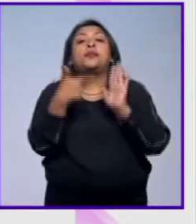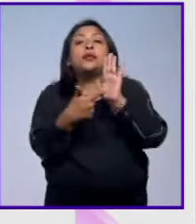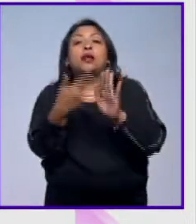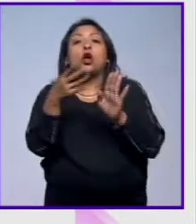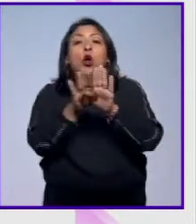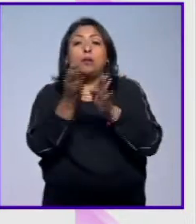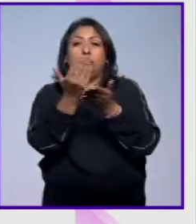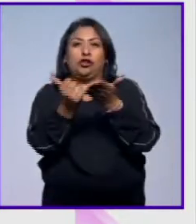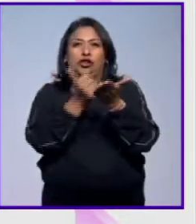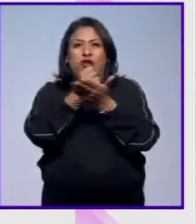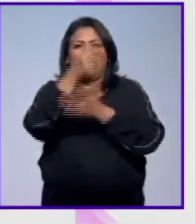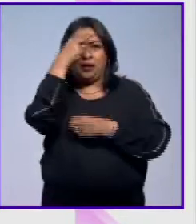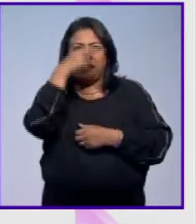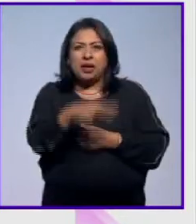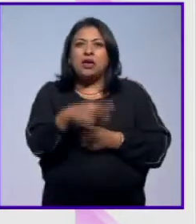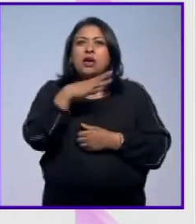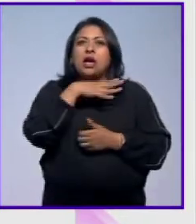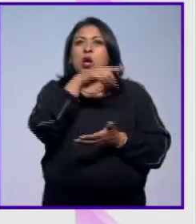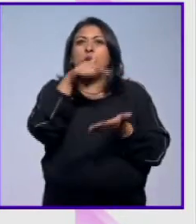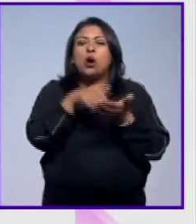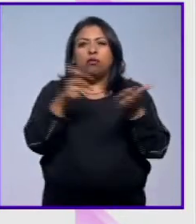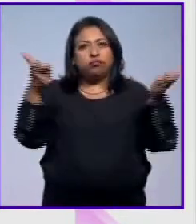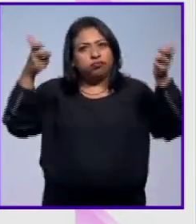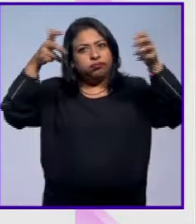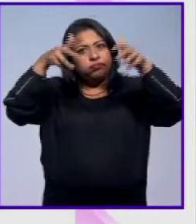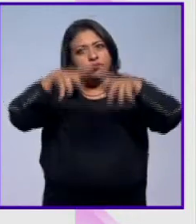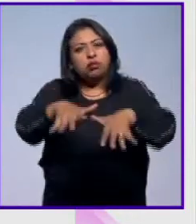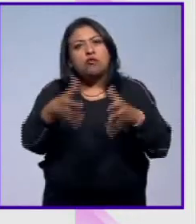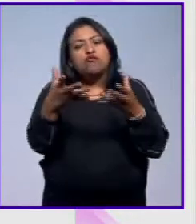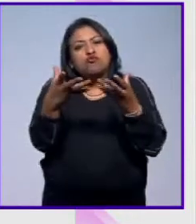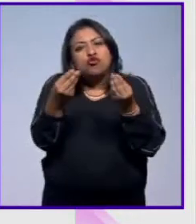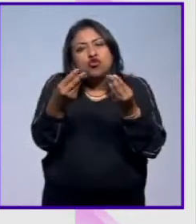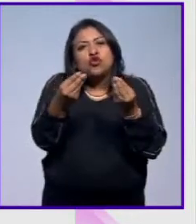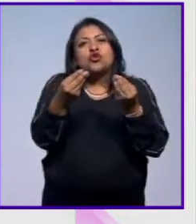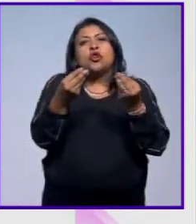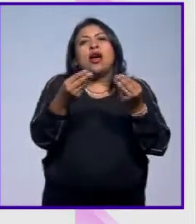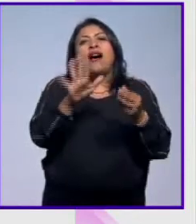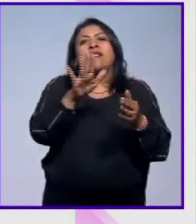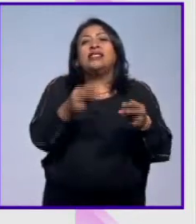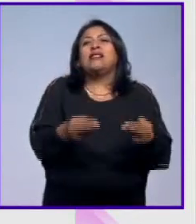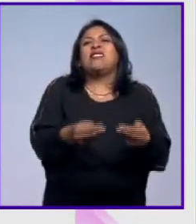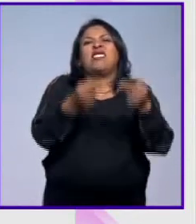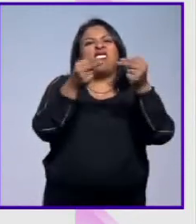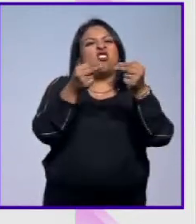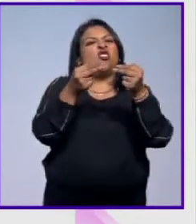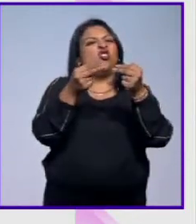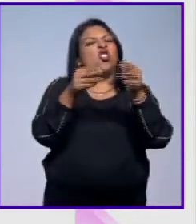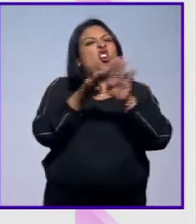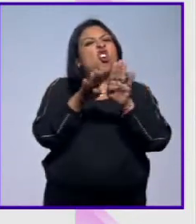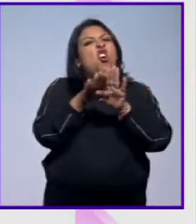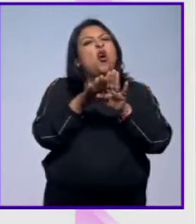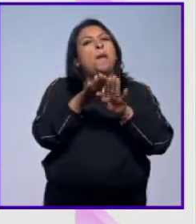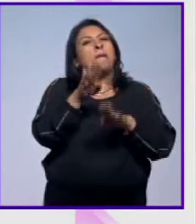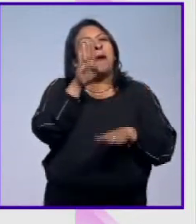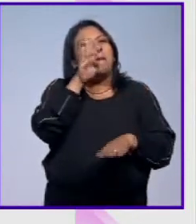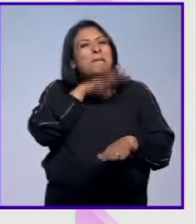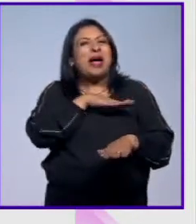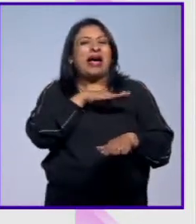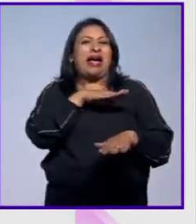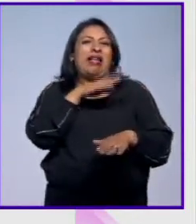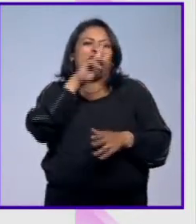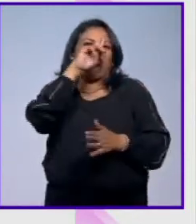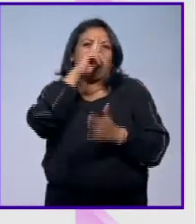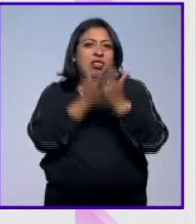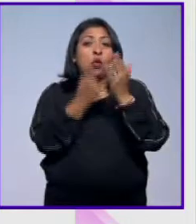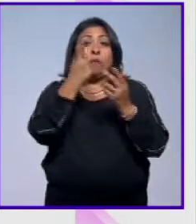la Ciudad de México es un centro en donde se concentra esos negocios ilícitos, esa trata de personas. Uno de los personajes